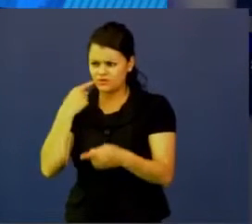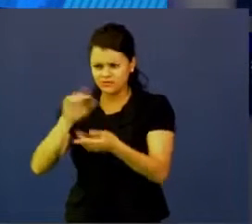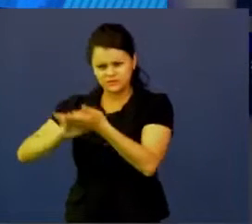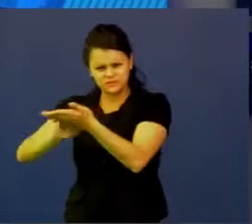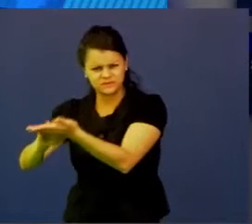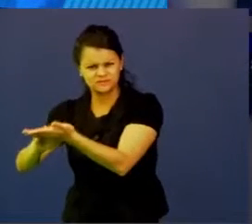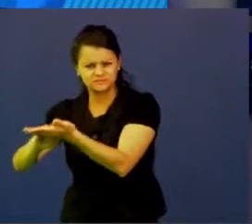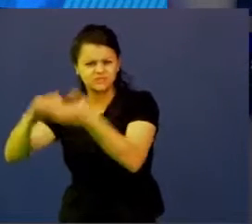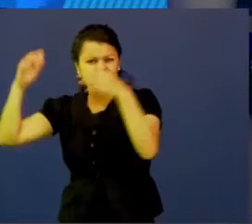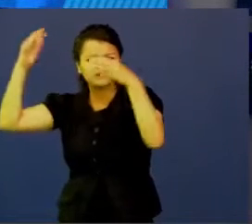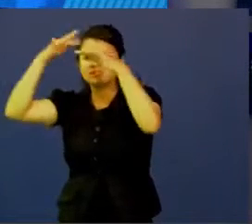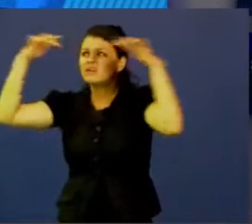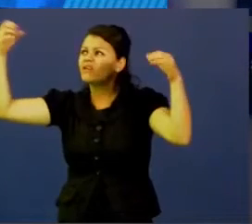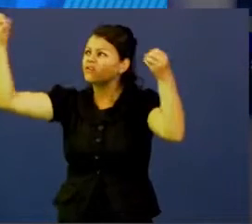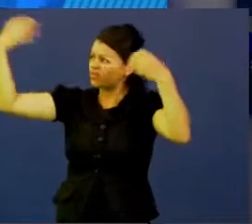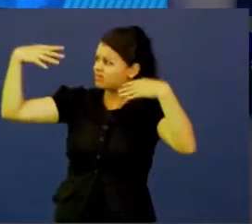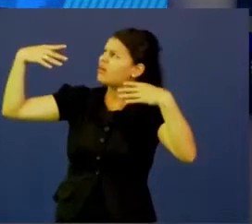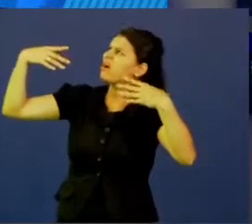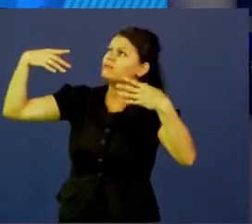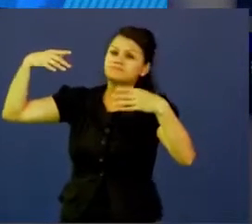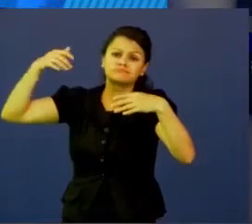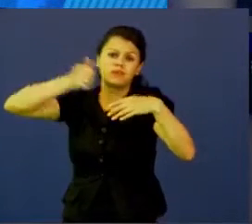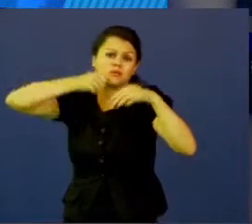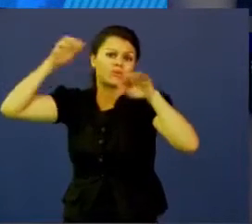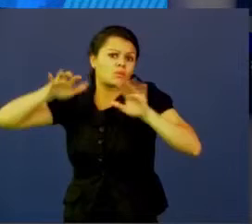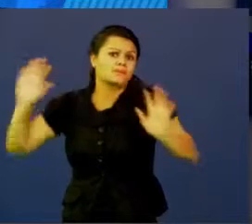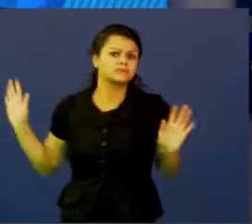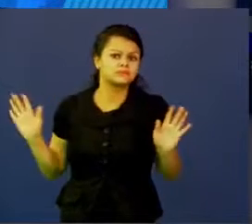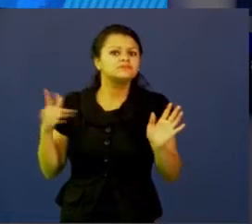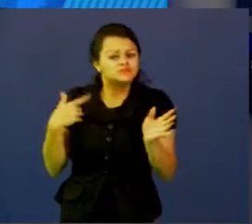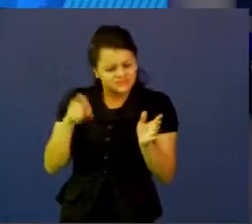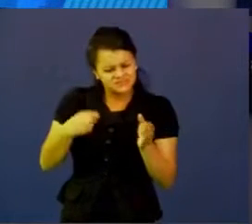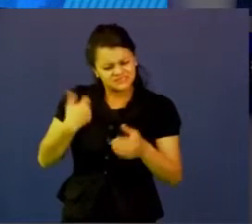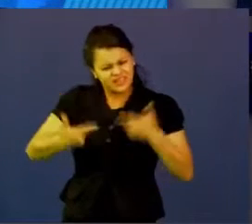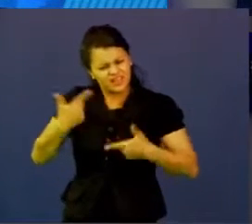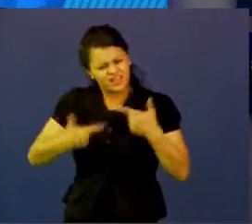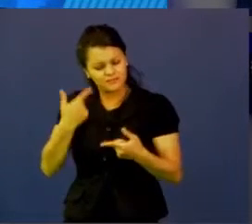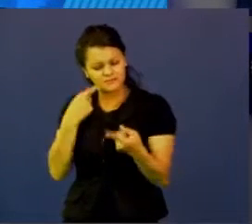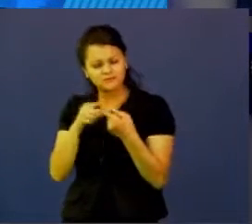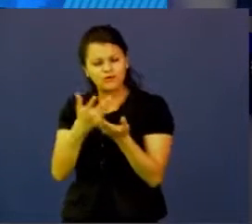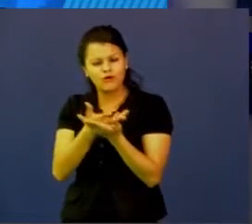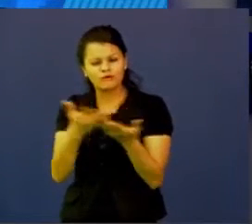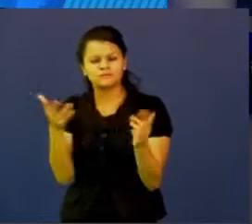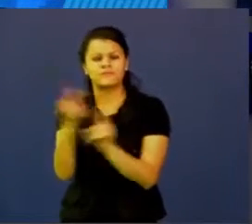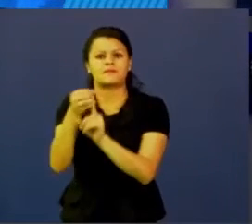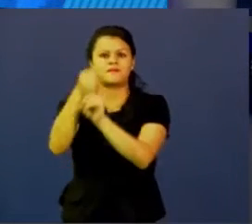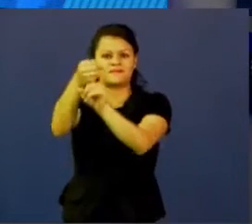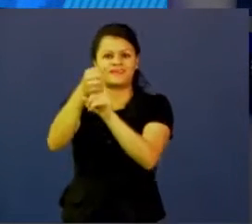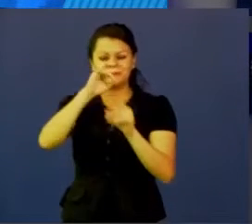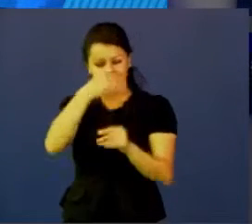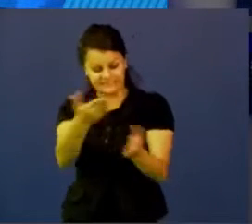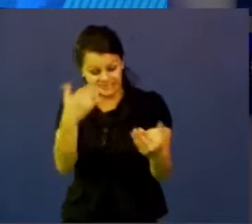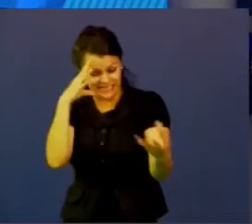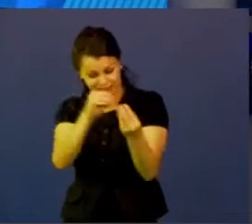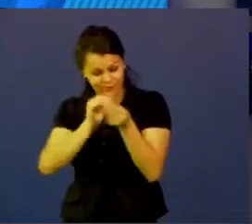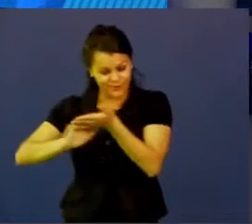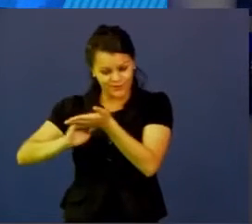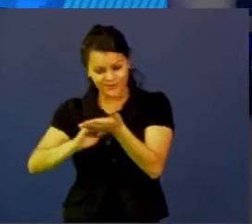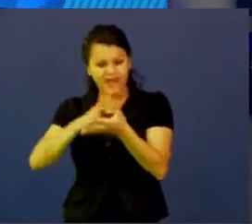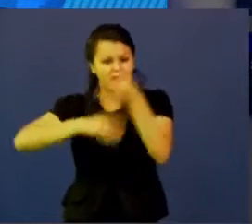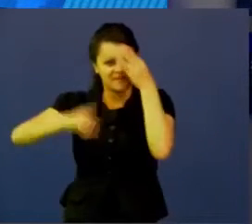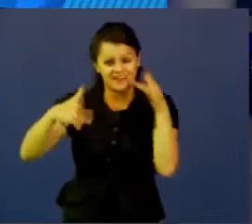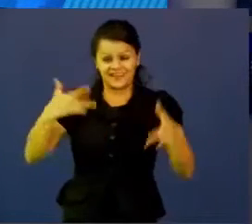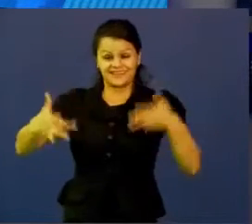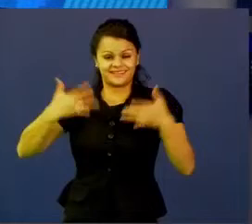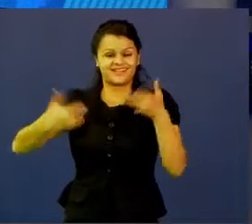cae del cielo es la lluvia, entonces vamos a hacer que las cosas pasen y vamos a crear soluciones con los niños, van a aprender, van a divertir y van a